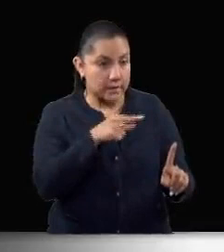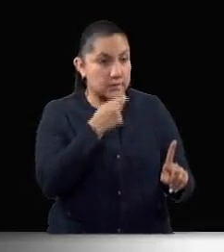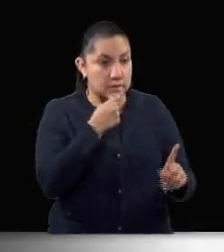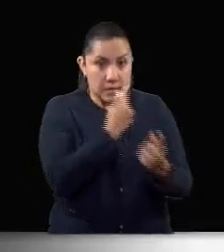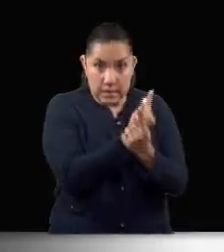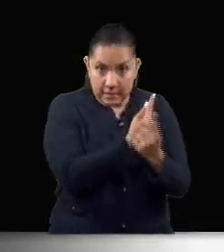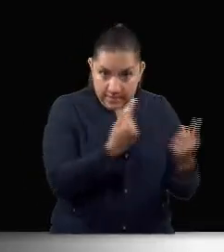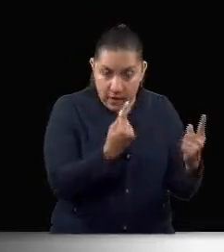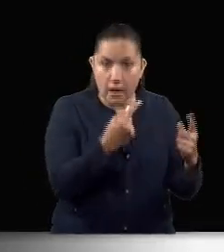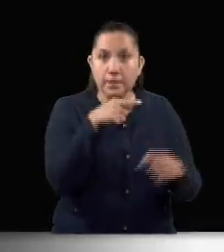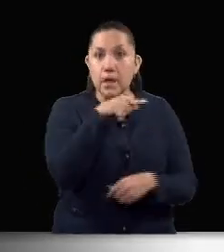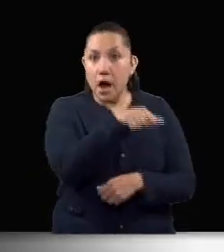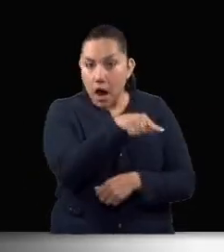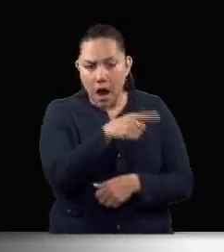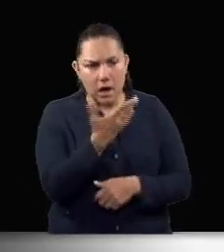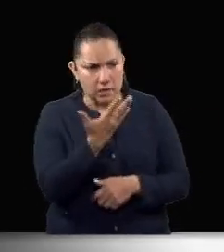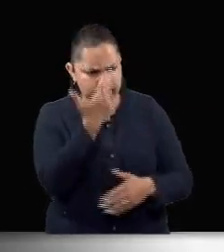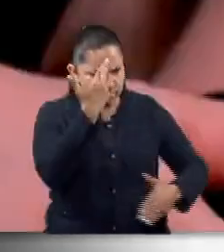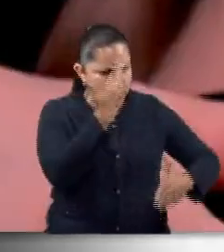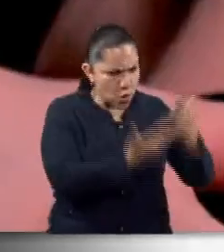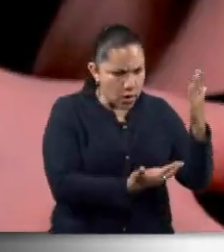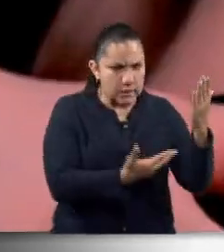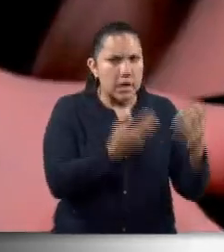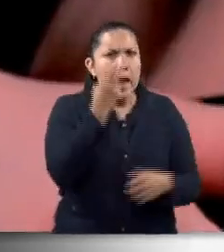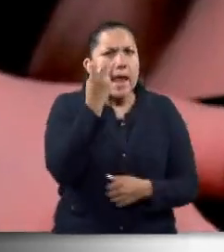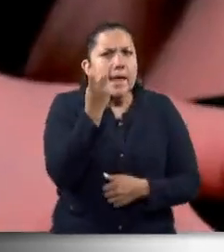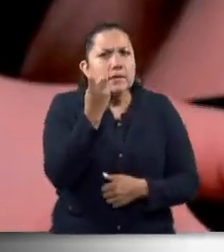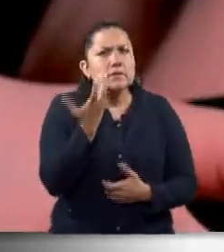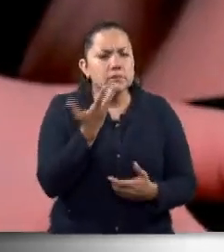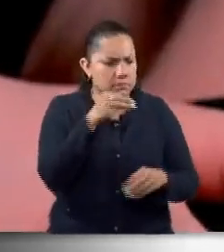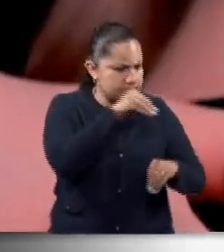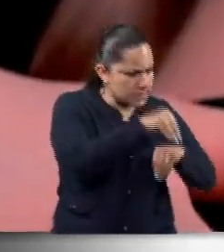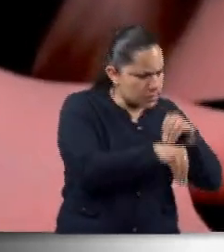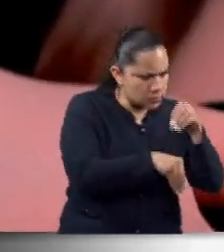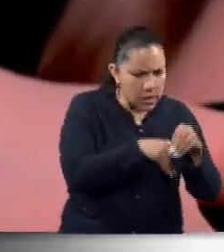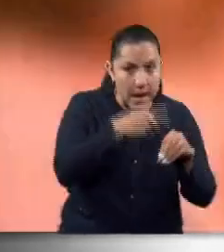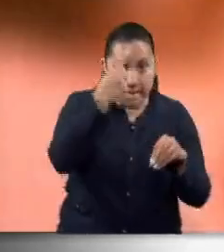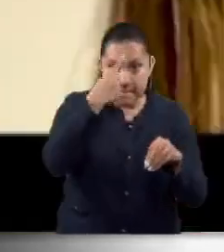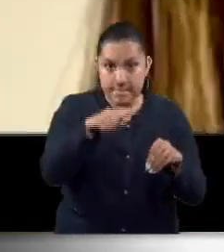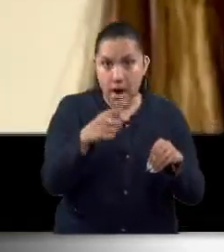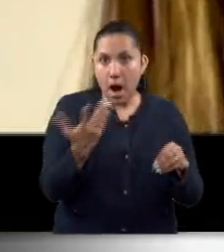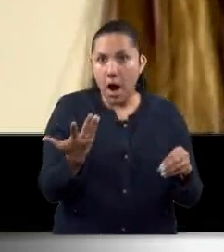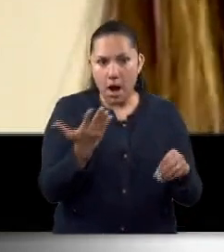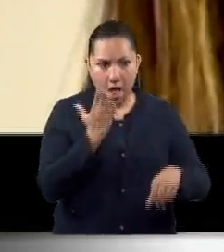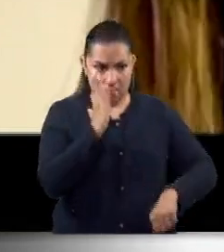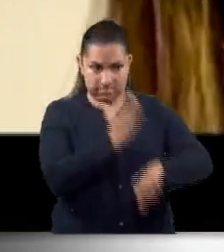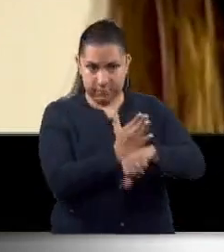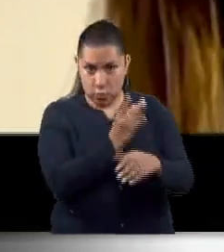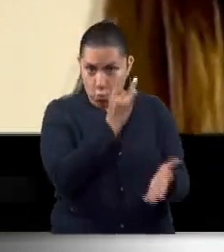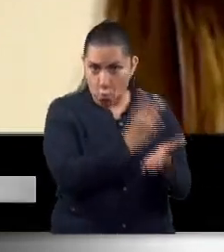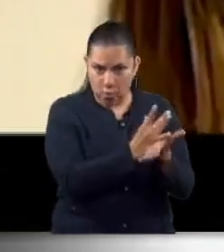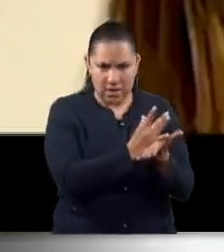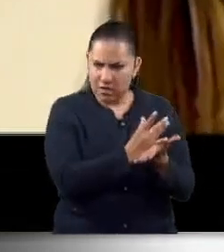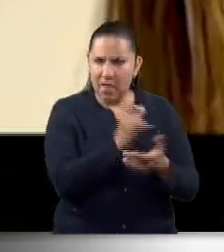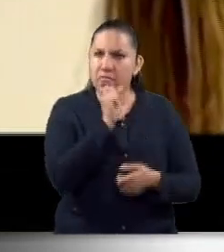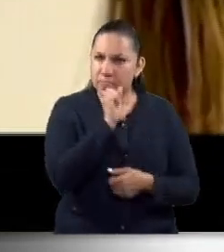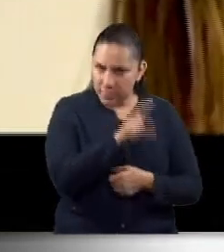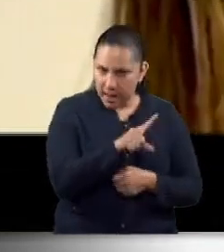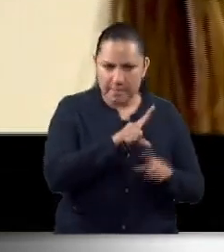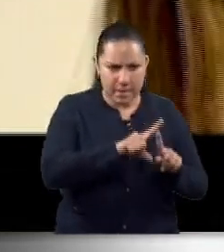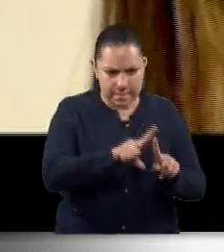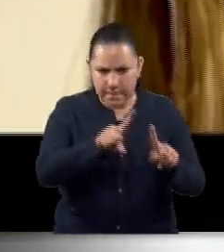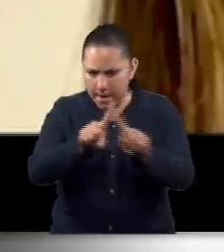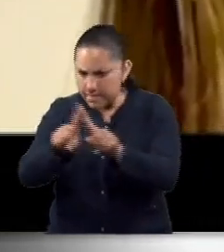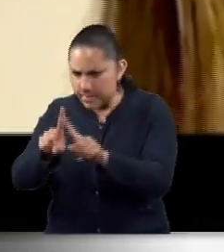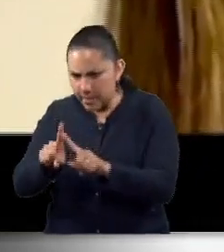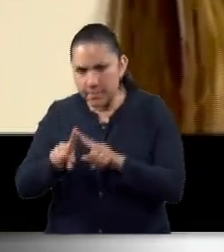no solo para sancionar, sino también para acompañar a las víctimas de este tipo de violencia. También aprobamos que se